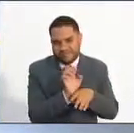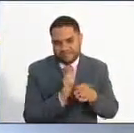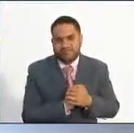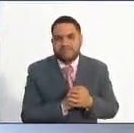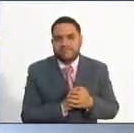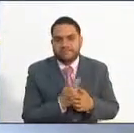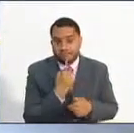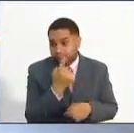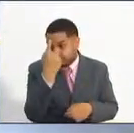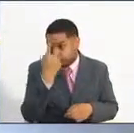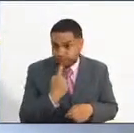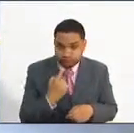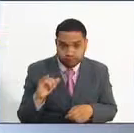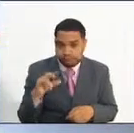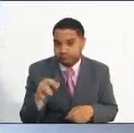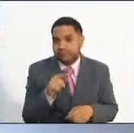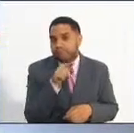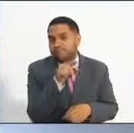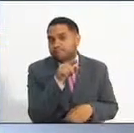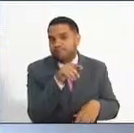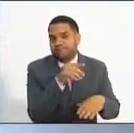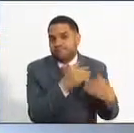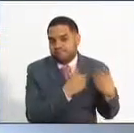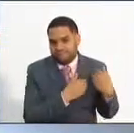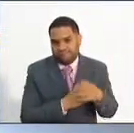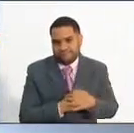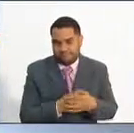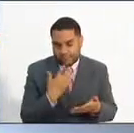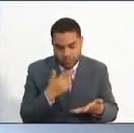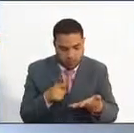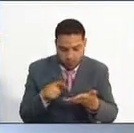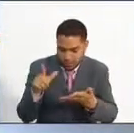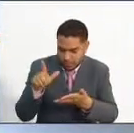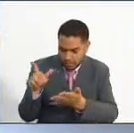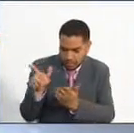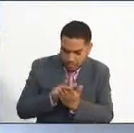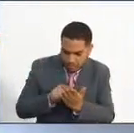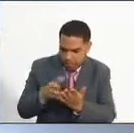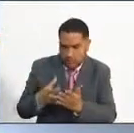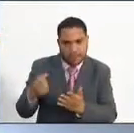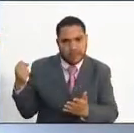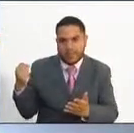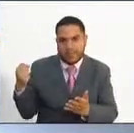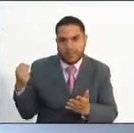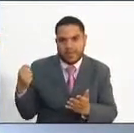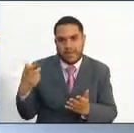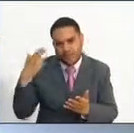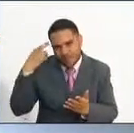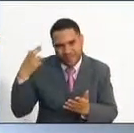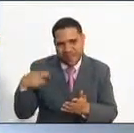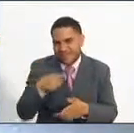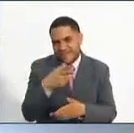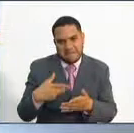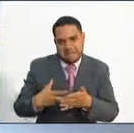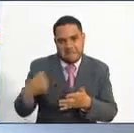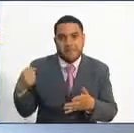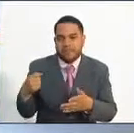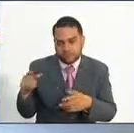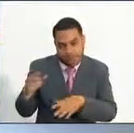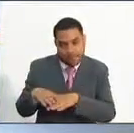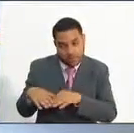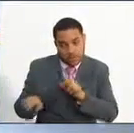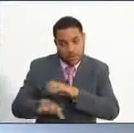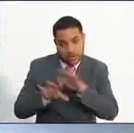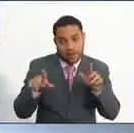era requerida en ese momento y por lo tanto la excluyó entonces de la lista de profesiones. Esto es importante que quede muy